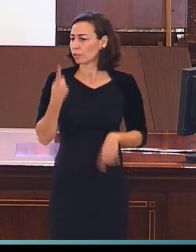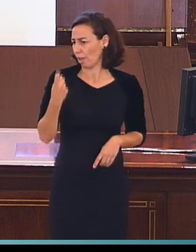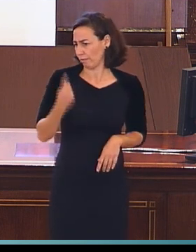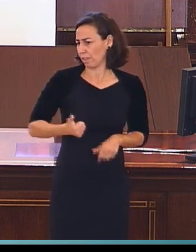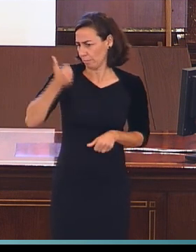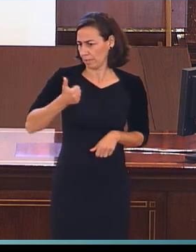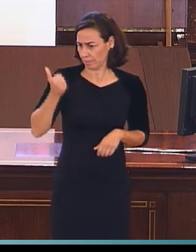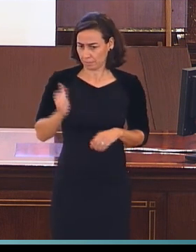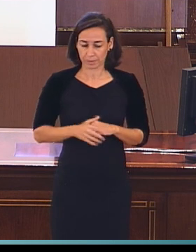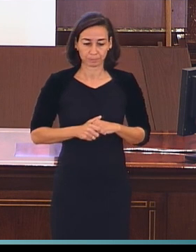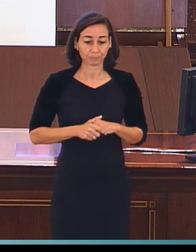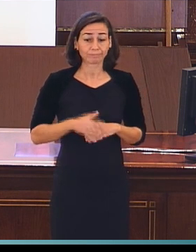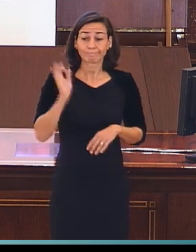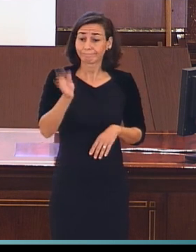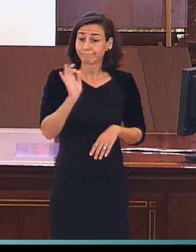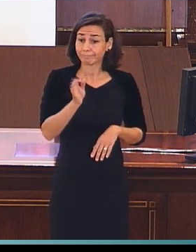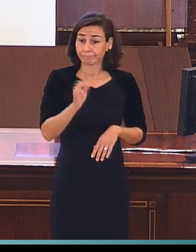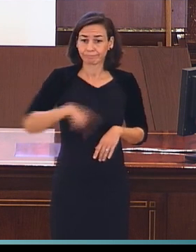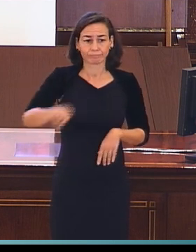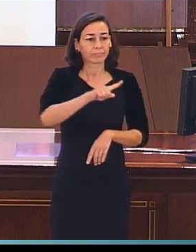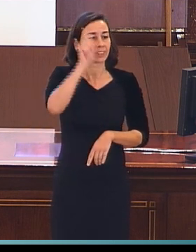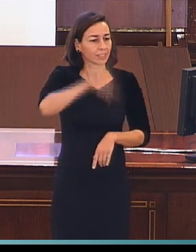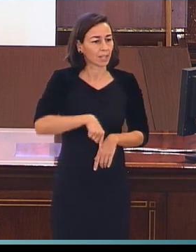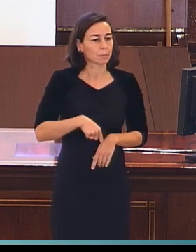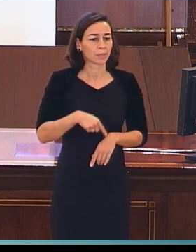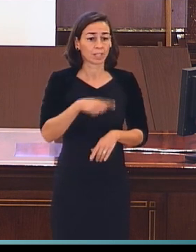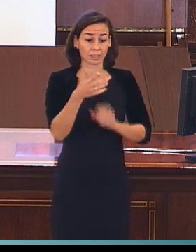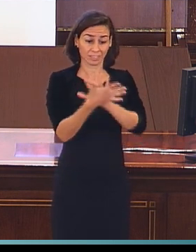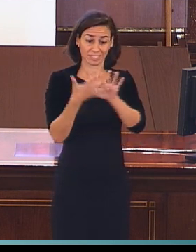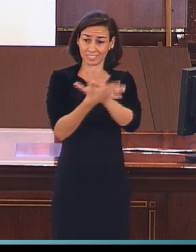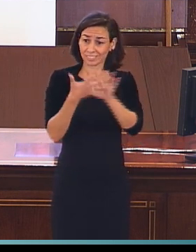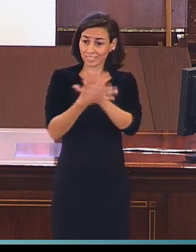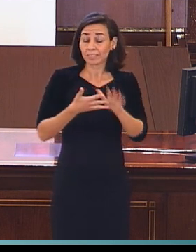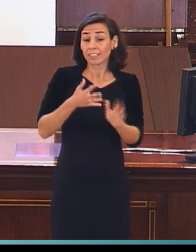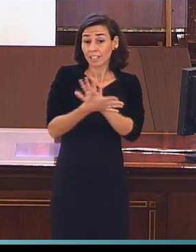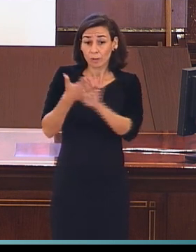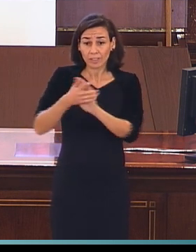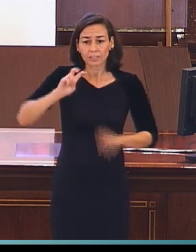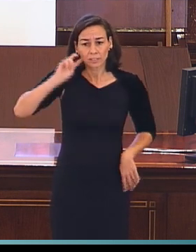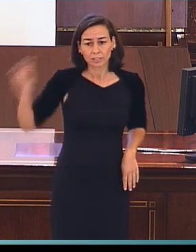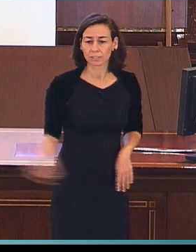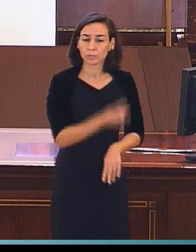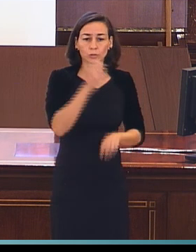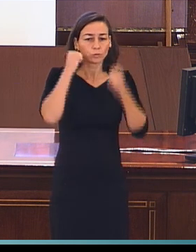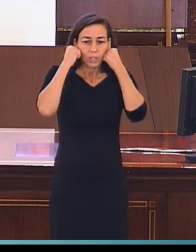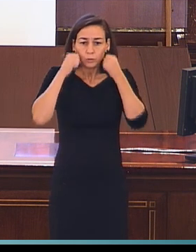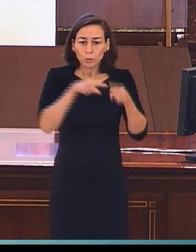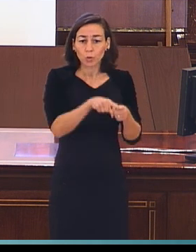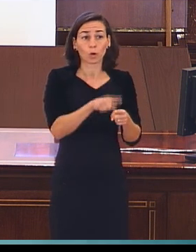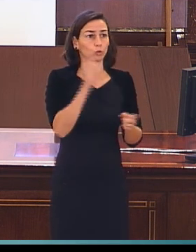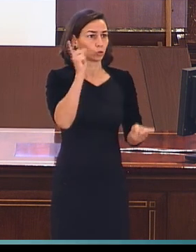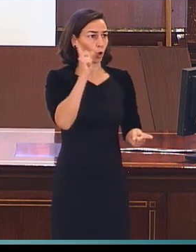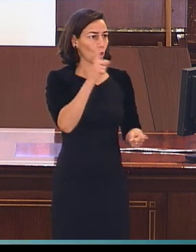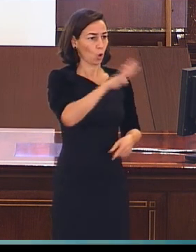También es verdad que ha aumentado el número de lenguas que se estudian, ¿no?, de una prácticamente, la lengua de signos